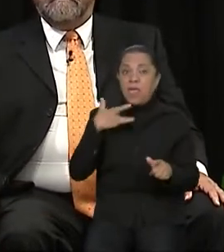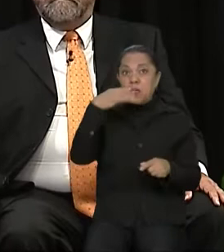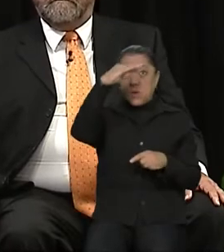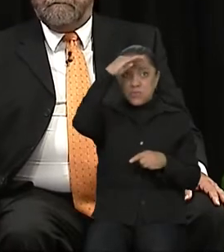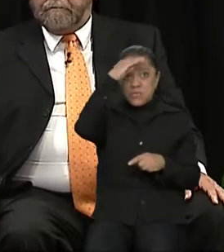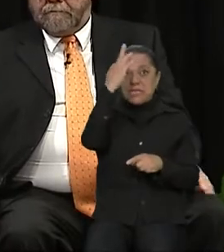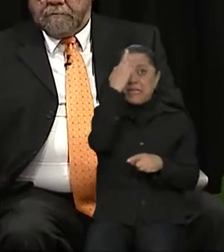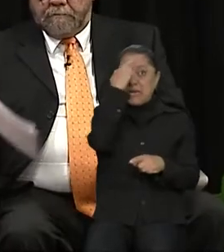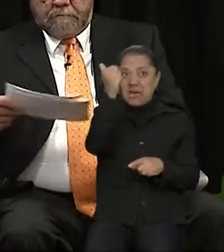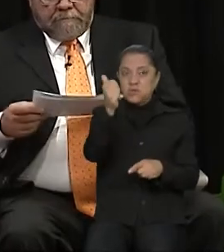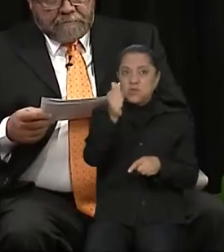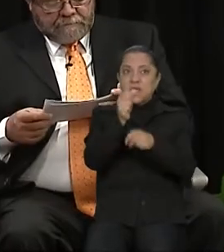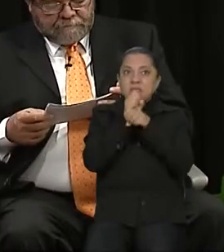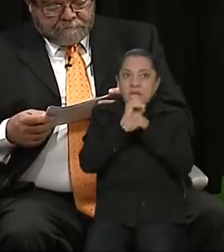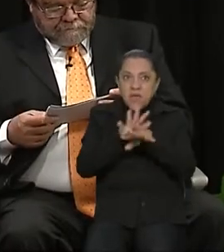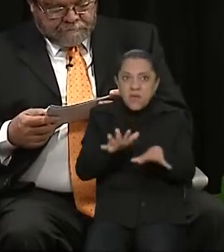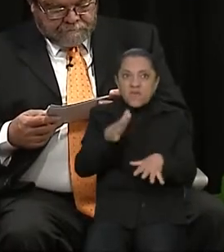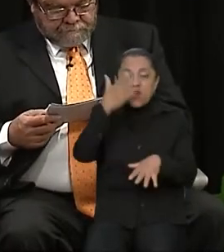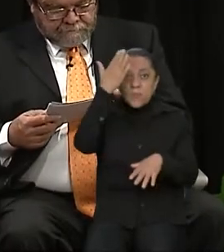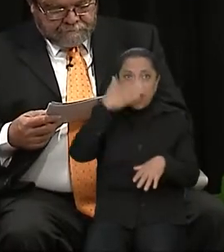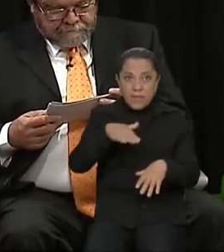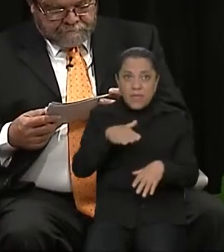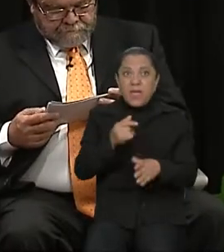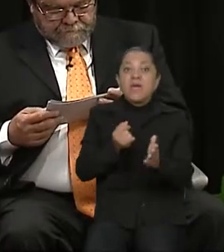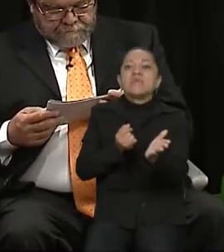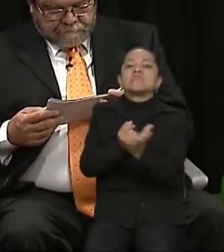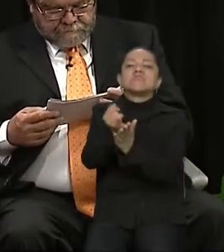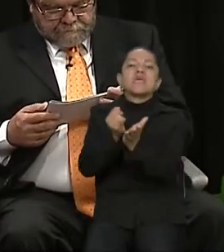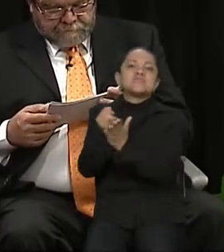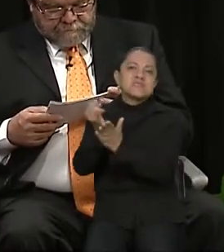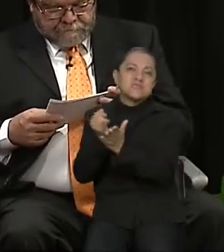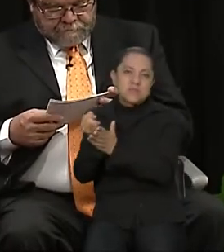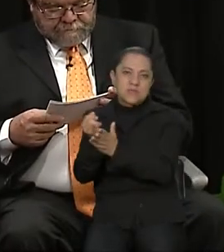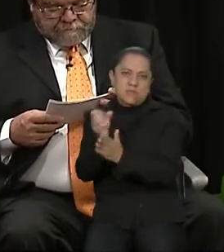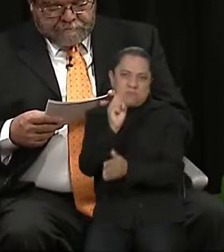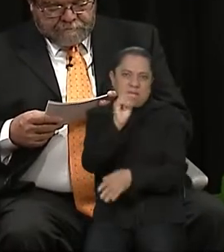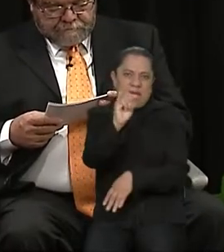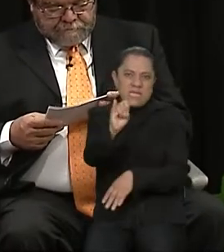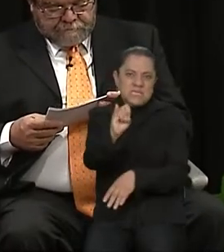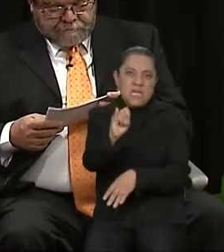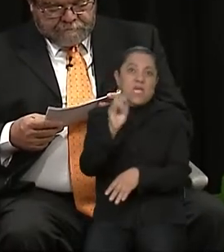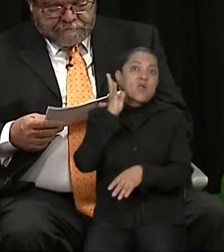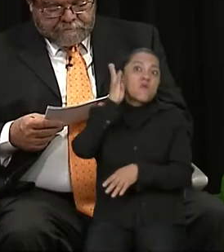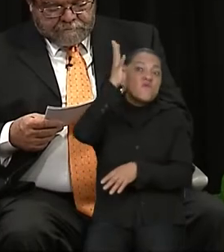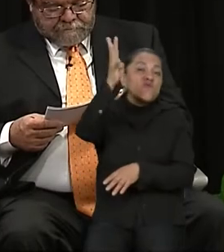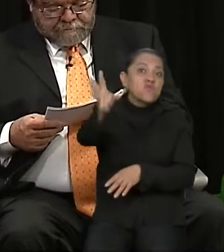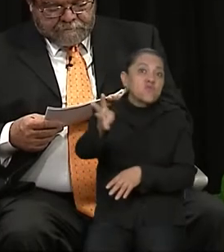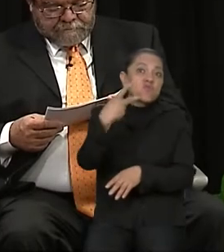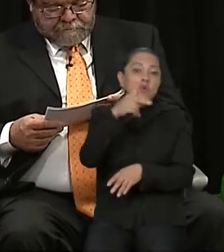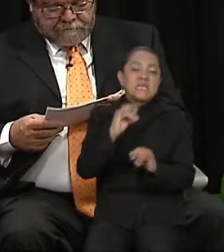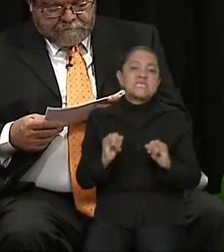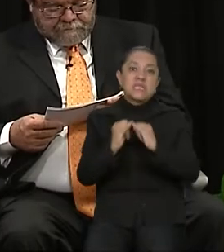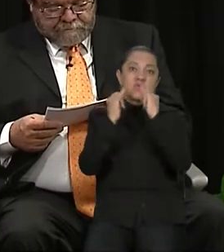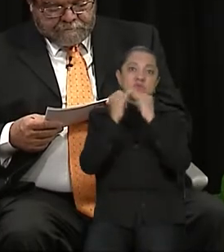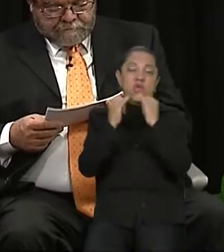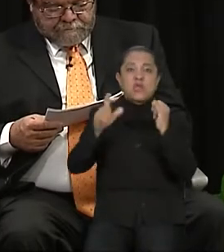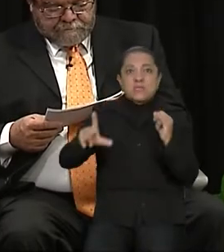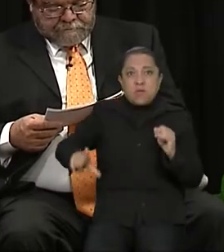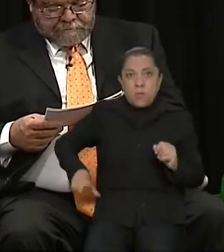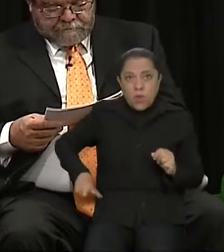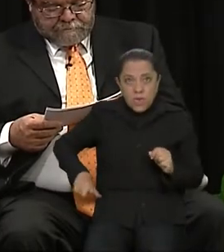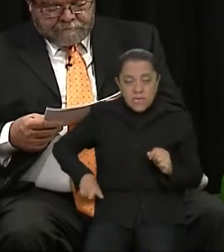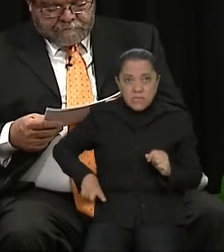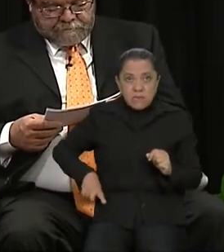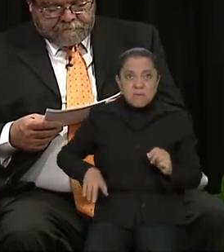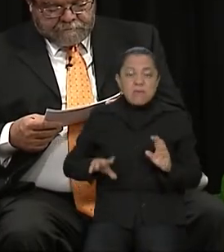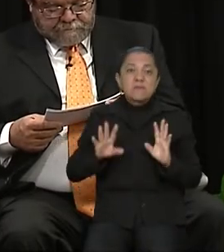Decidiendo así el futuro de sus instituciones políticas y determinando los gobiernos que le conducirán y que administrarán el